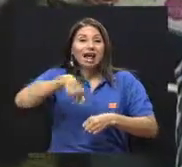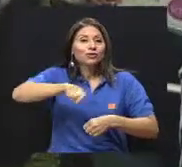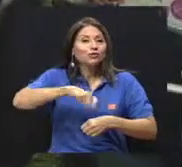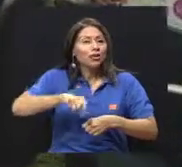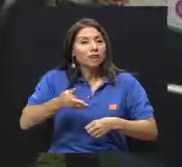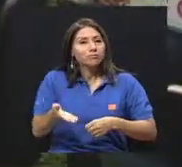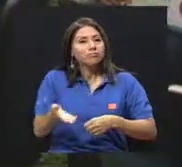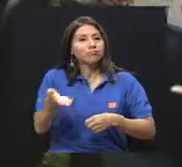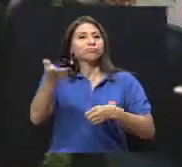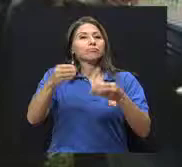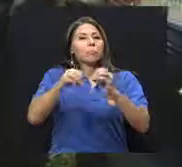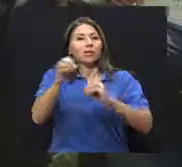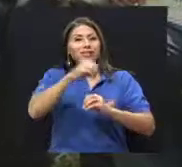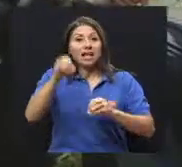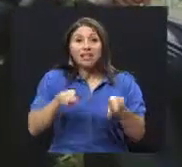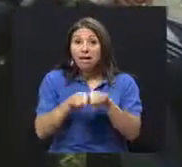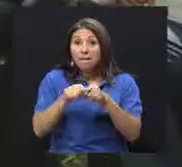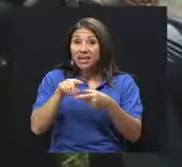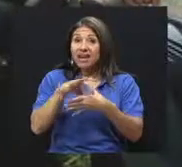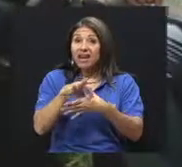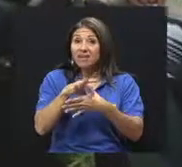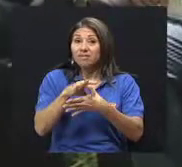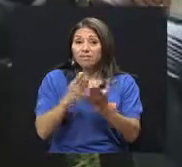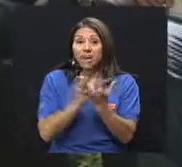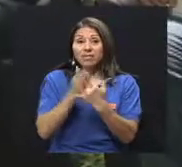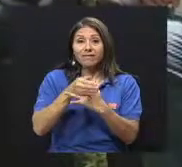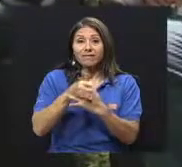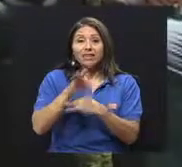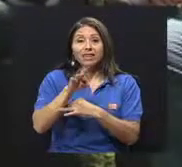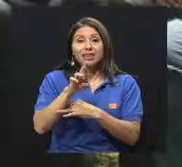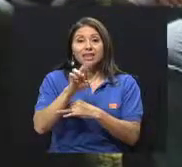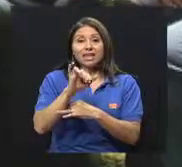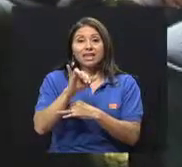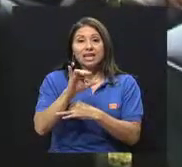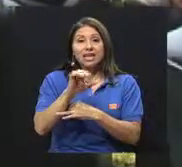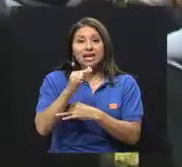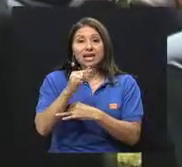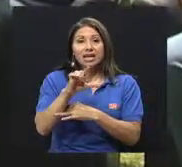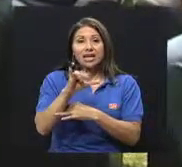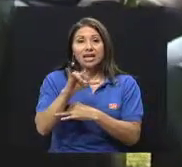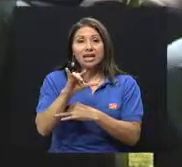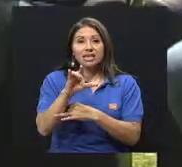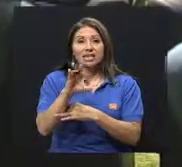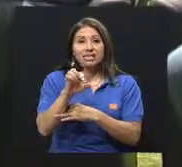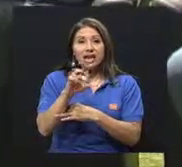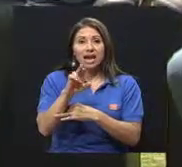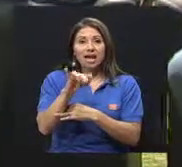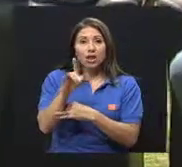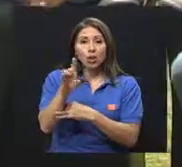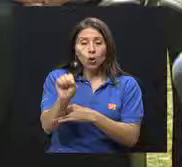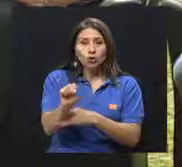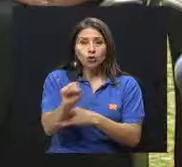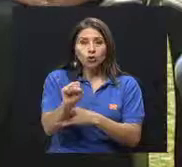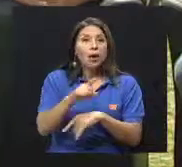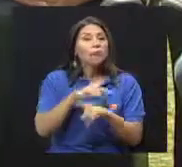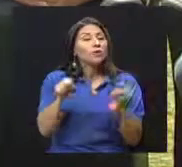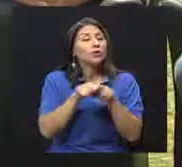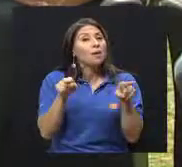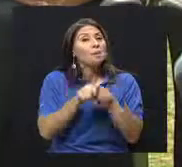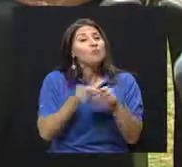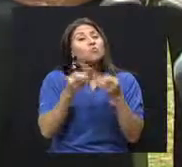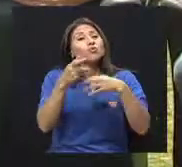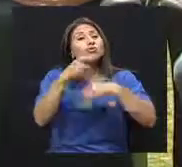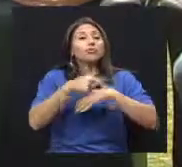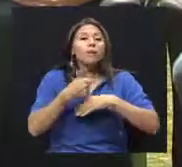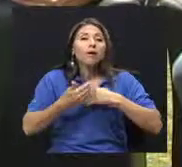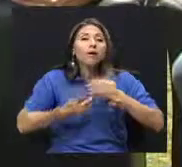carne, que había regliderios y había otros ciclos metabólicos, pero por supuesto duran mucho tiempo en la producción. Al final de